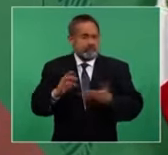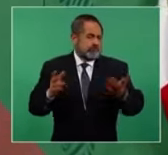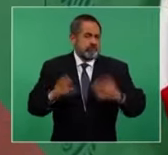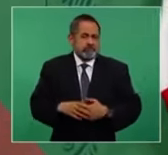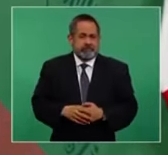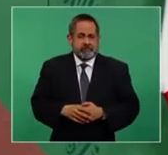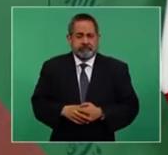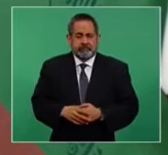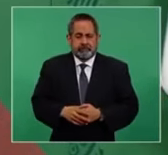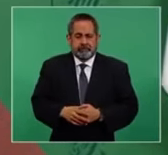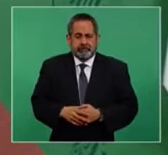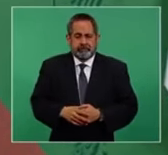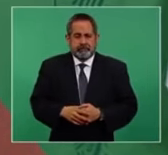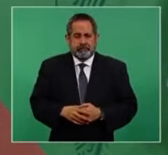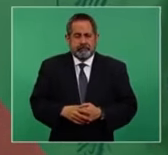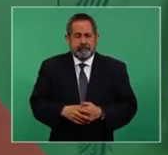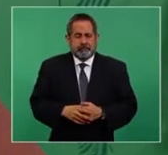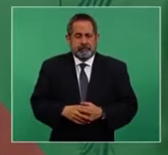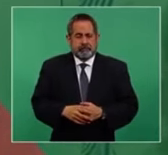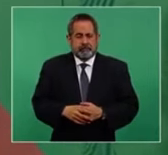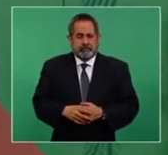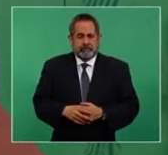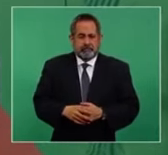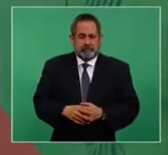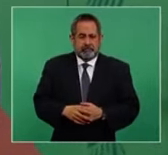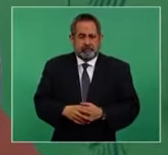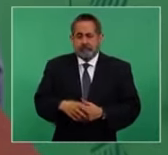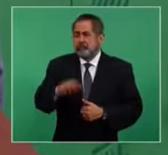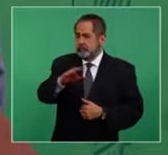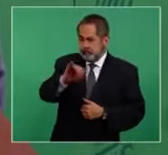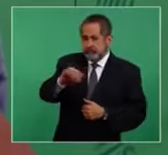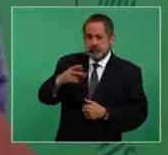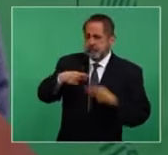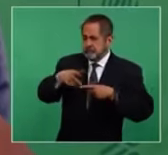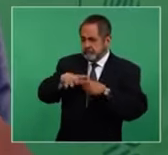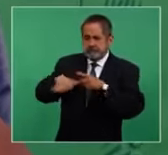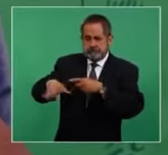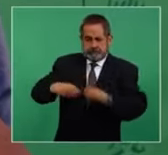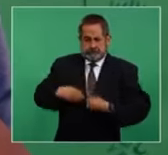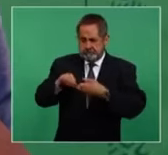De la población o los lugadereños. La población está de acuerdo,